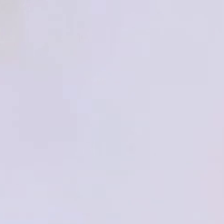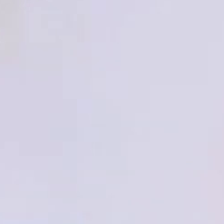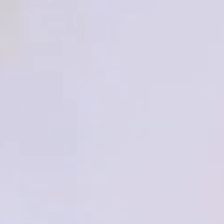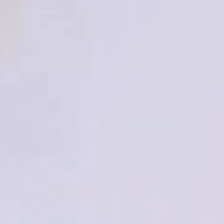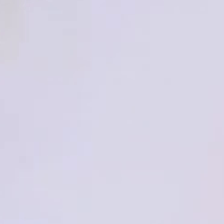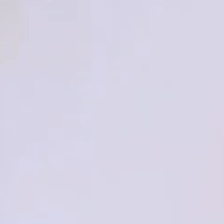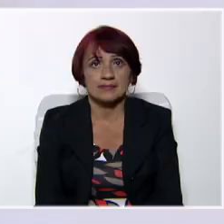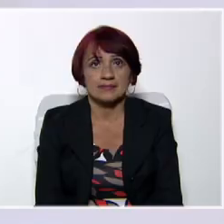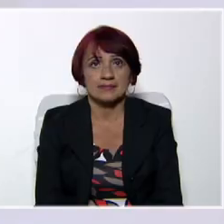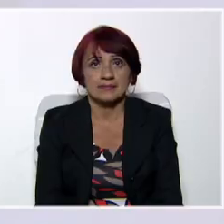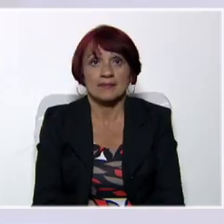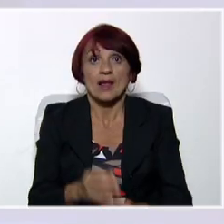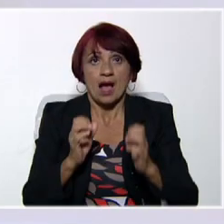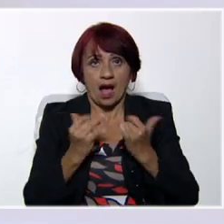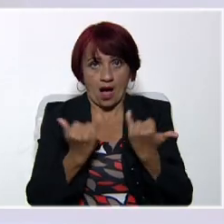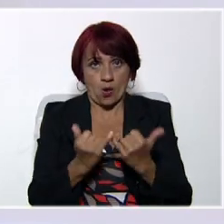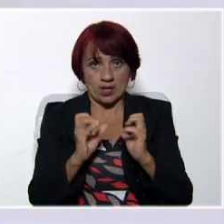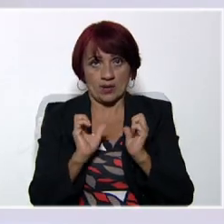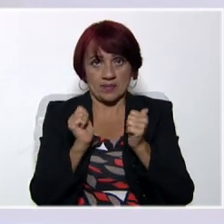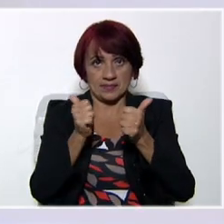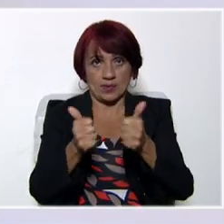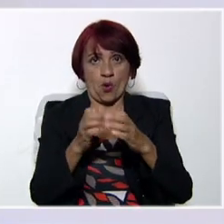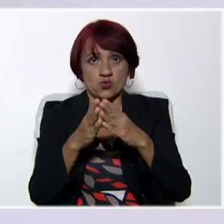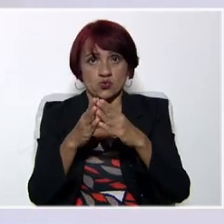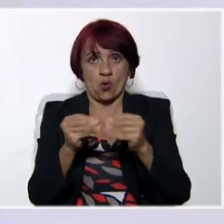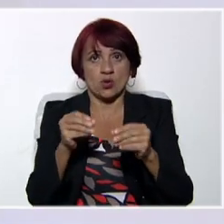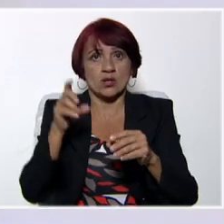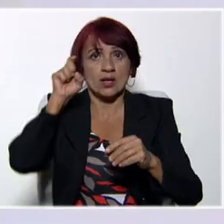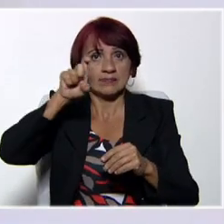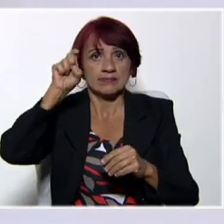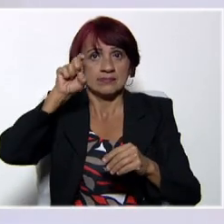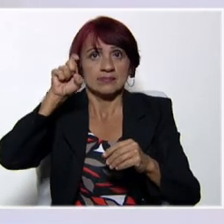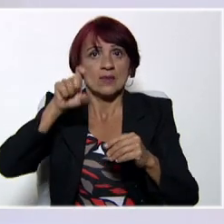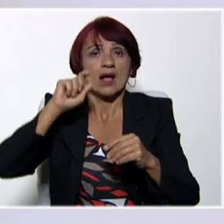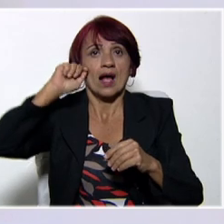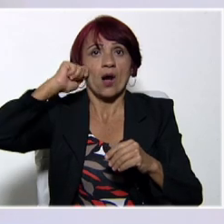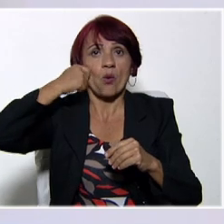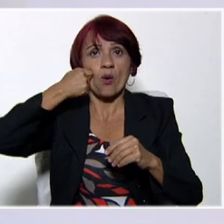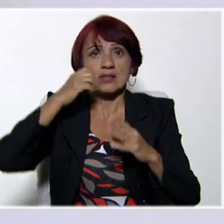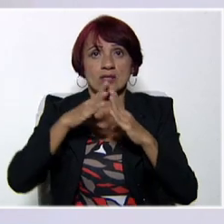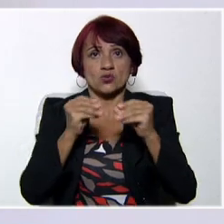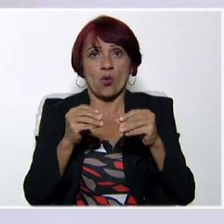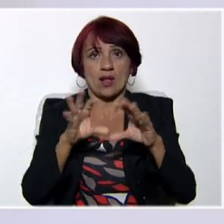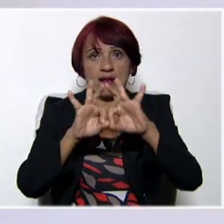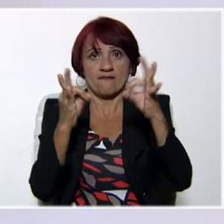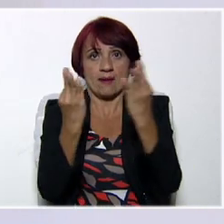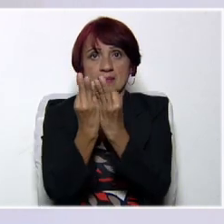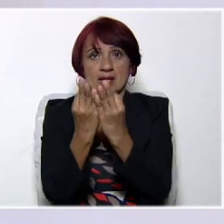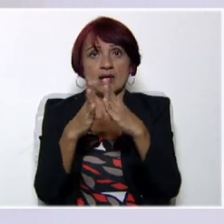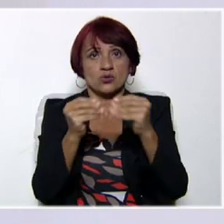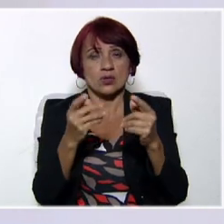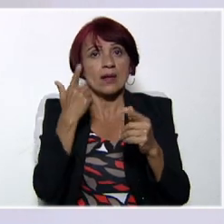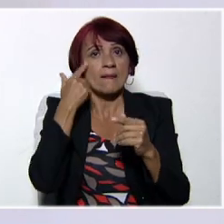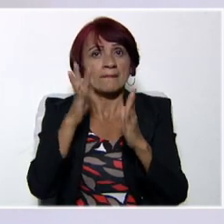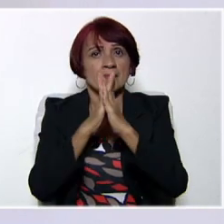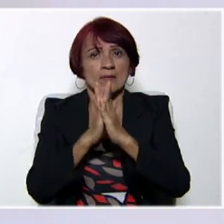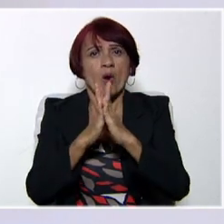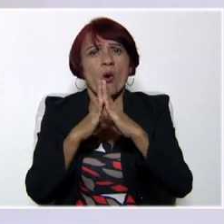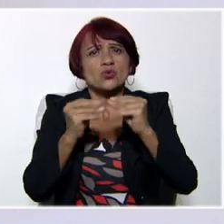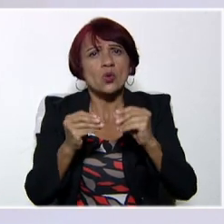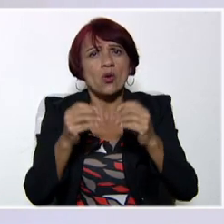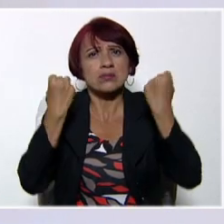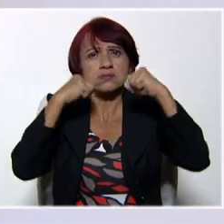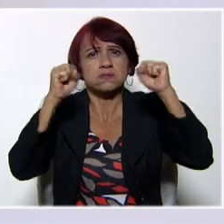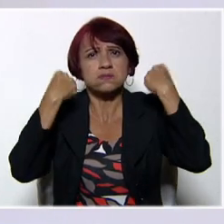Bueno, welcome back. Vamos a iniciar entonces, como dice Leo, nuestras orientaciones. Recuerden, son orientaciones para toda la familia. Tratamos siempre de que